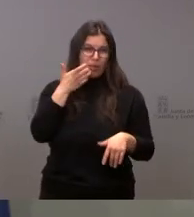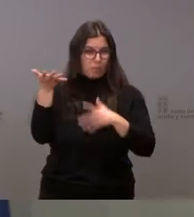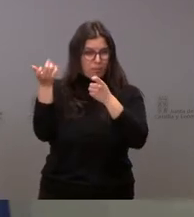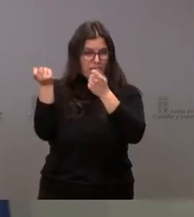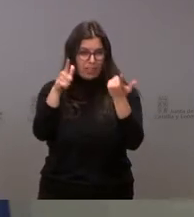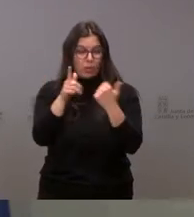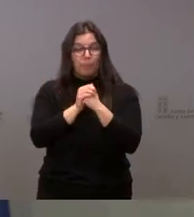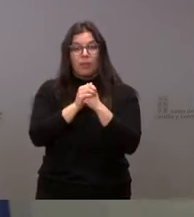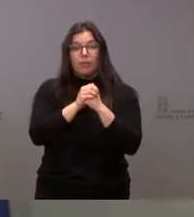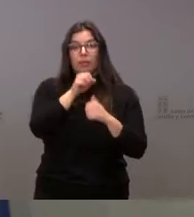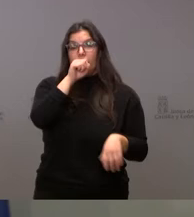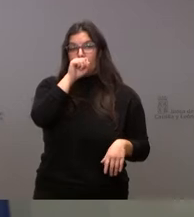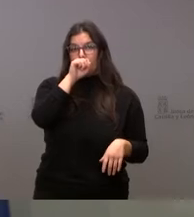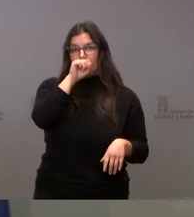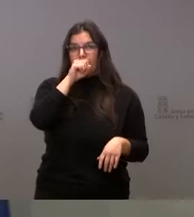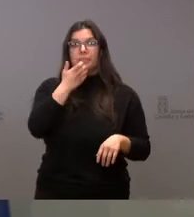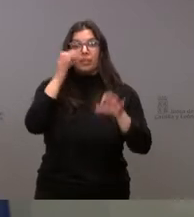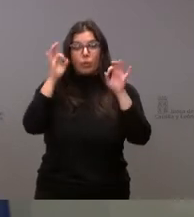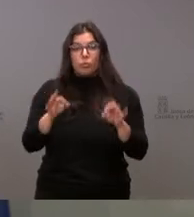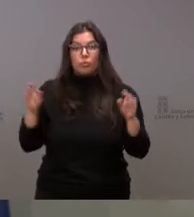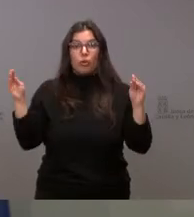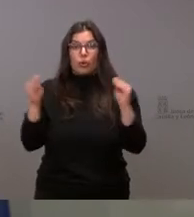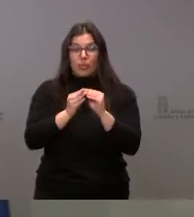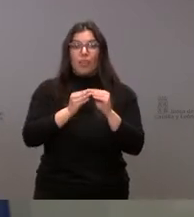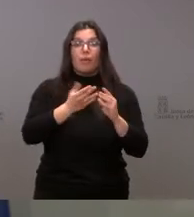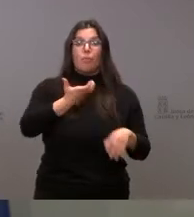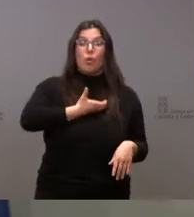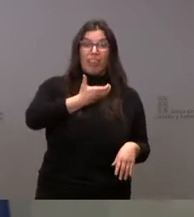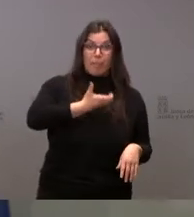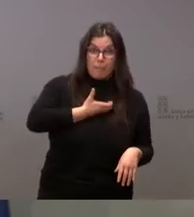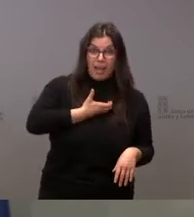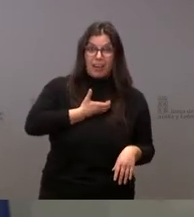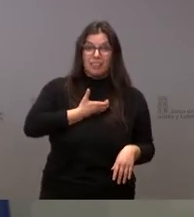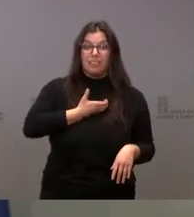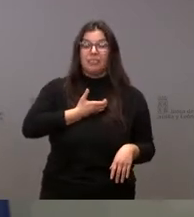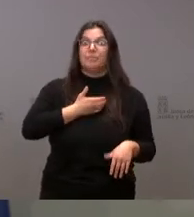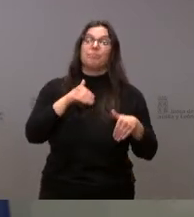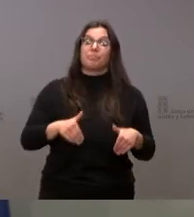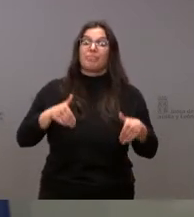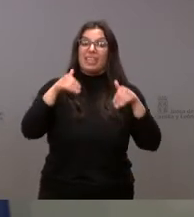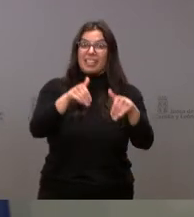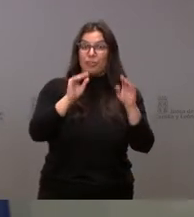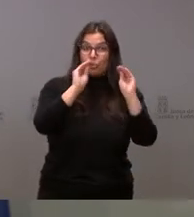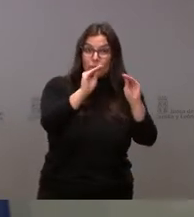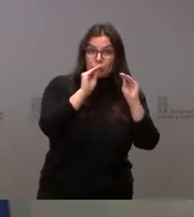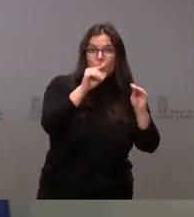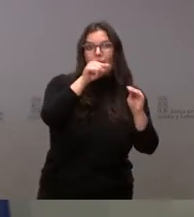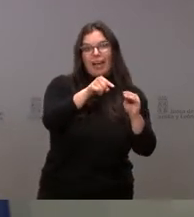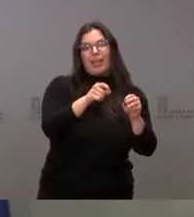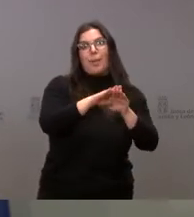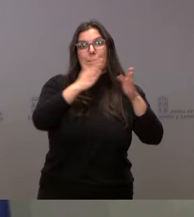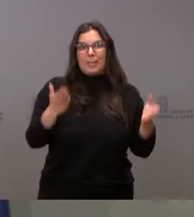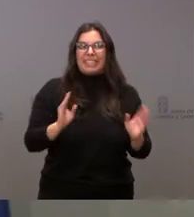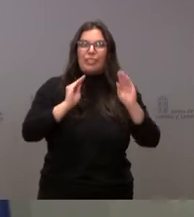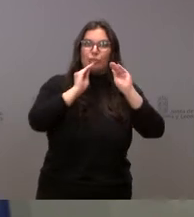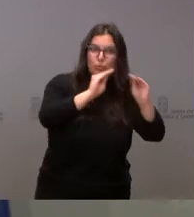cuando hay elecciones municipales y hay candidaturas en las juntas vecinales es cuando se ponen estas